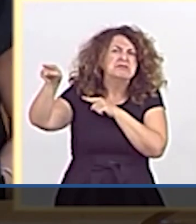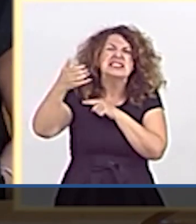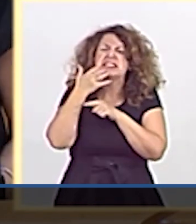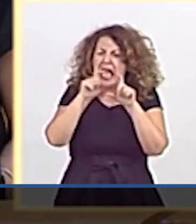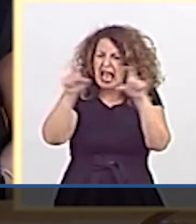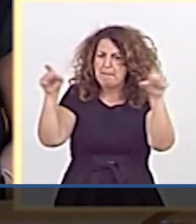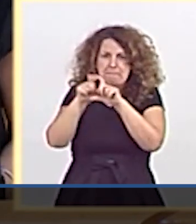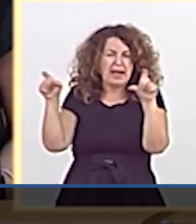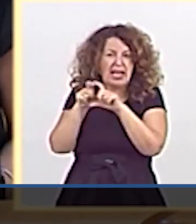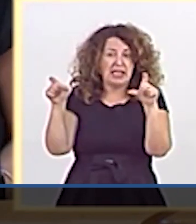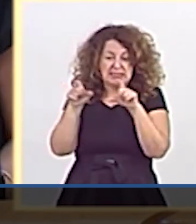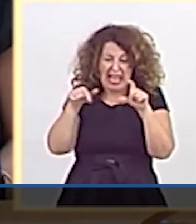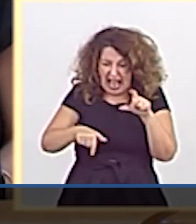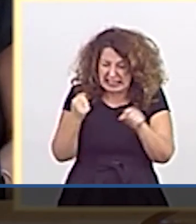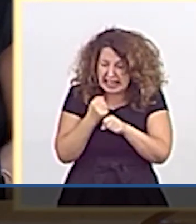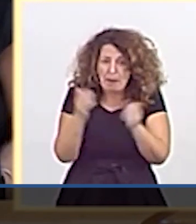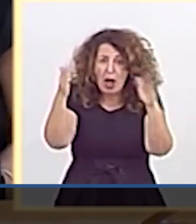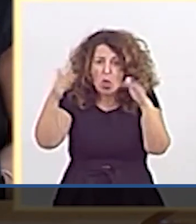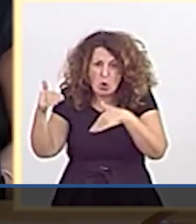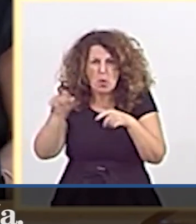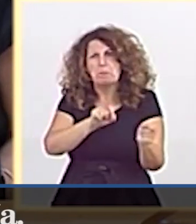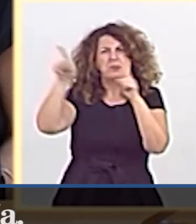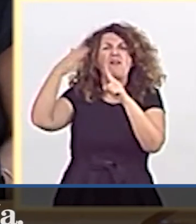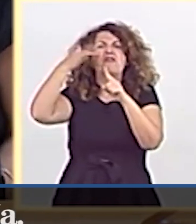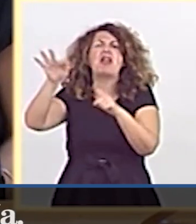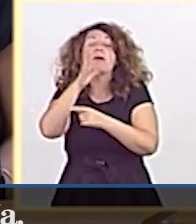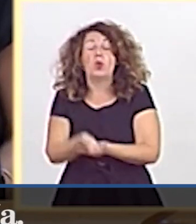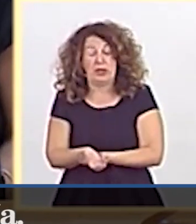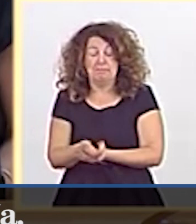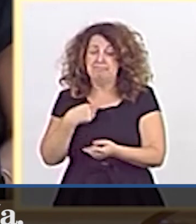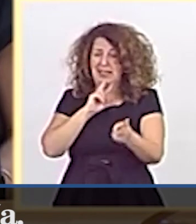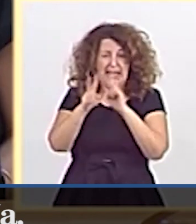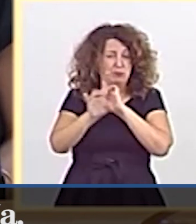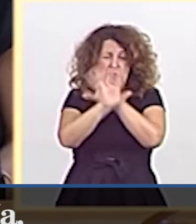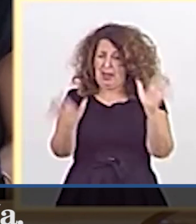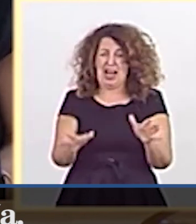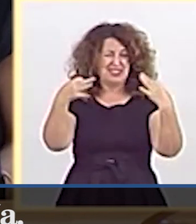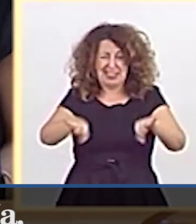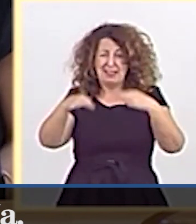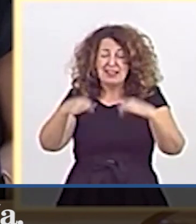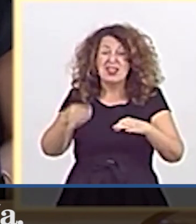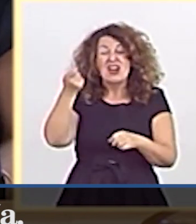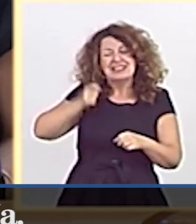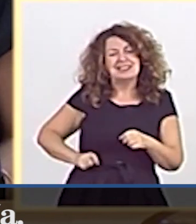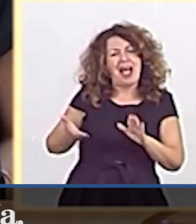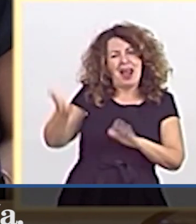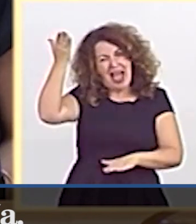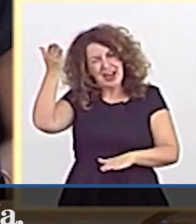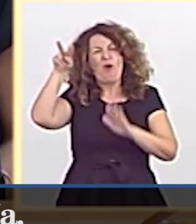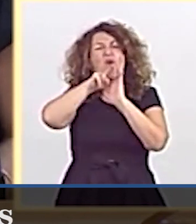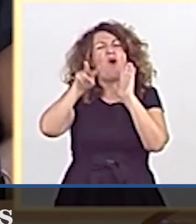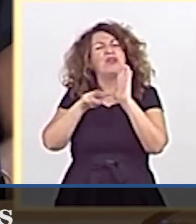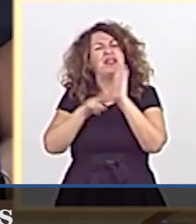las empresas no tienen trabajadores aquí? Yo le voy a dar la respuesta, señoría, es muy sencilla. El salario y las condiciones